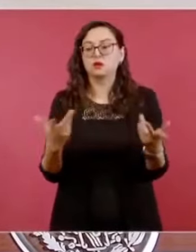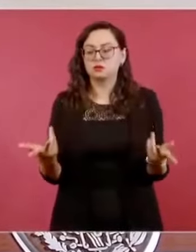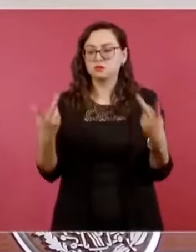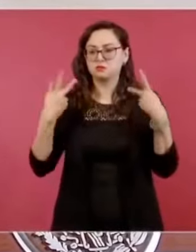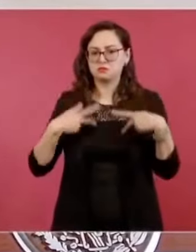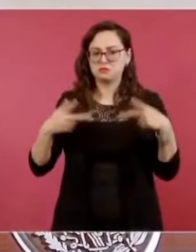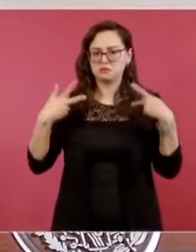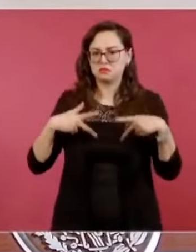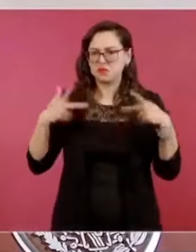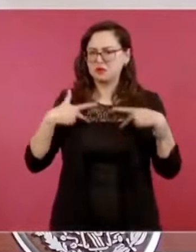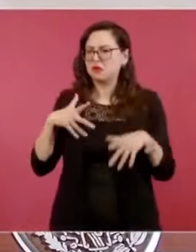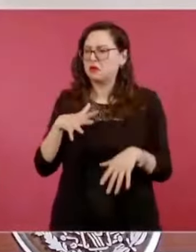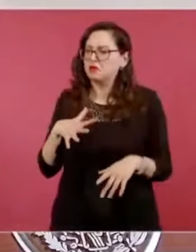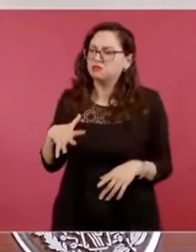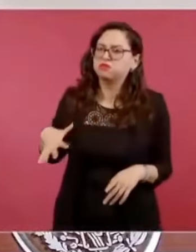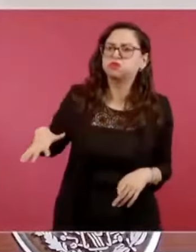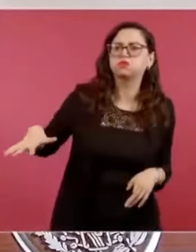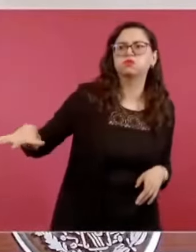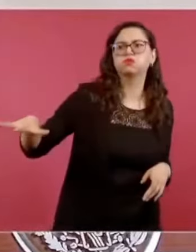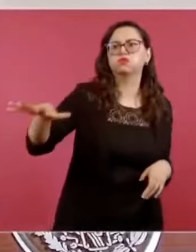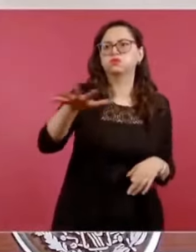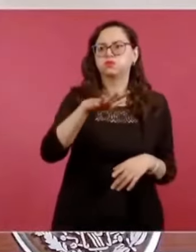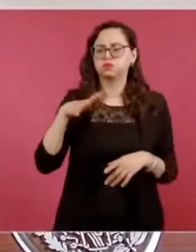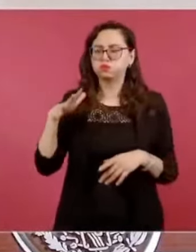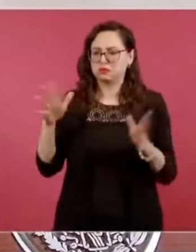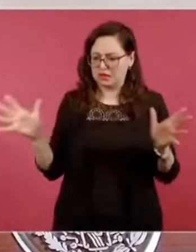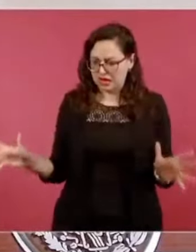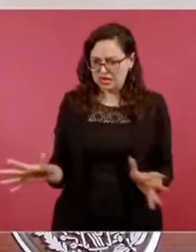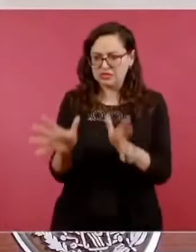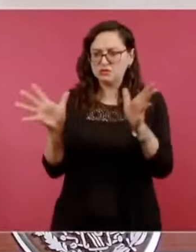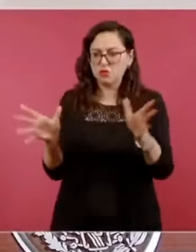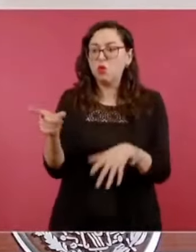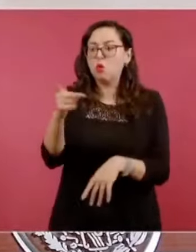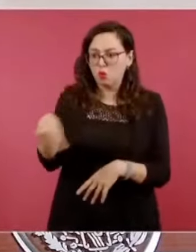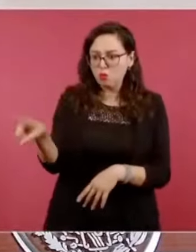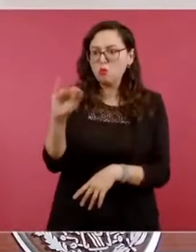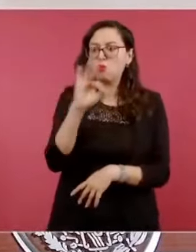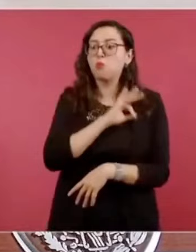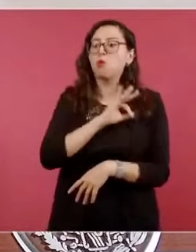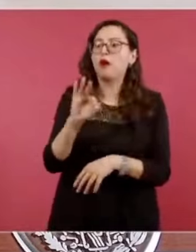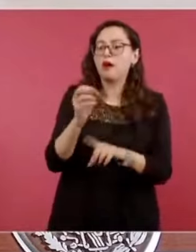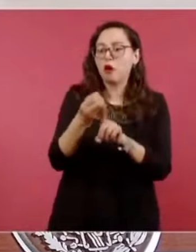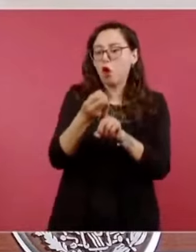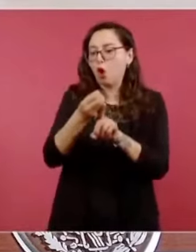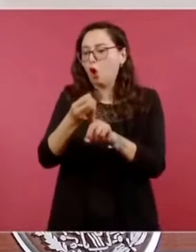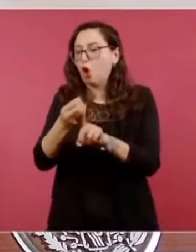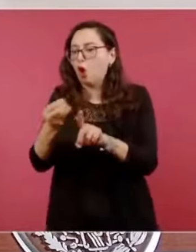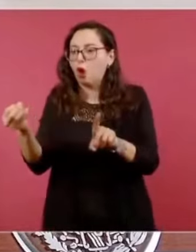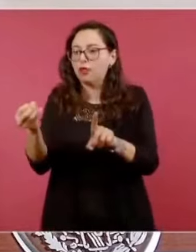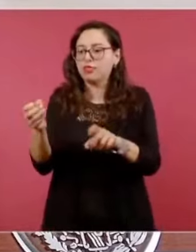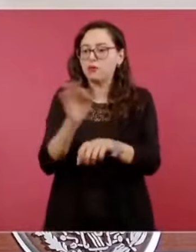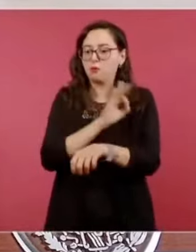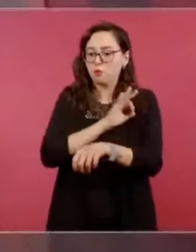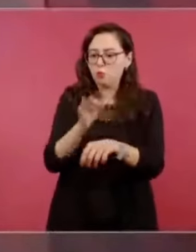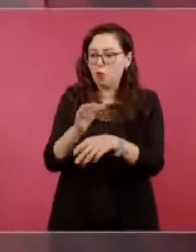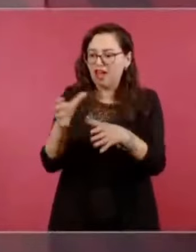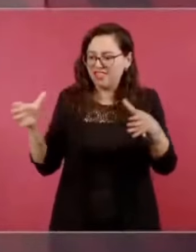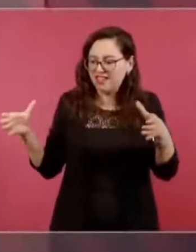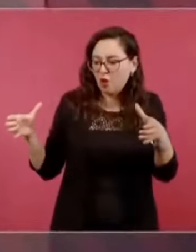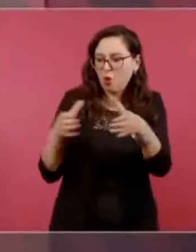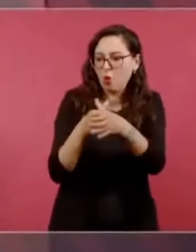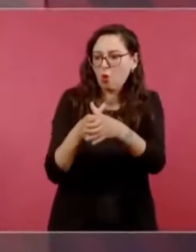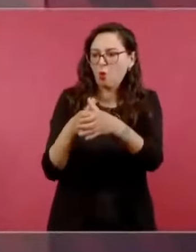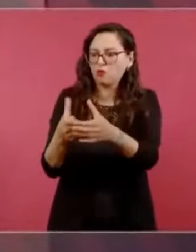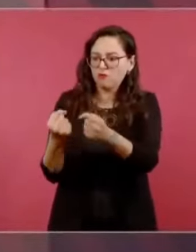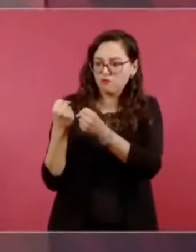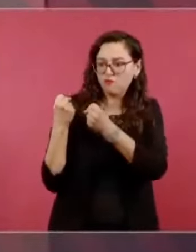y finalmente con esa base social pudo llevar a cabo